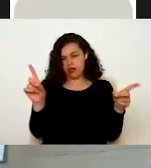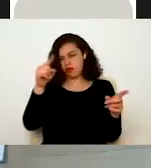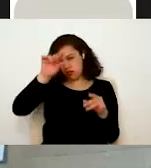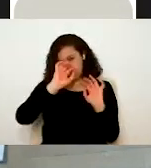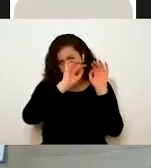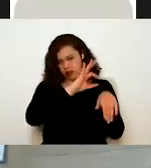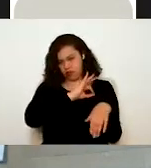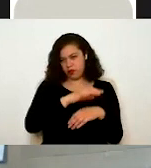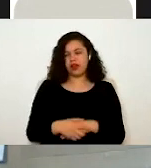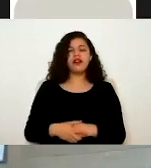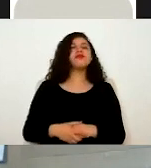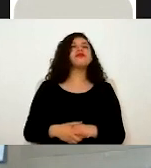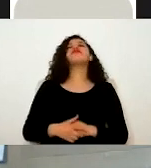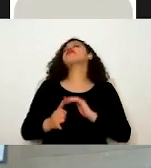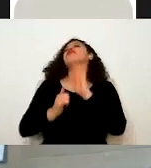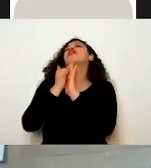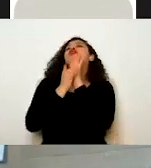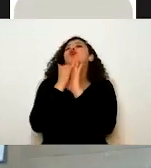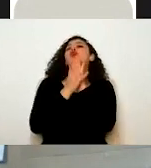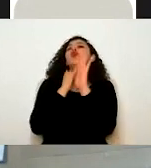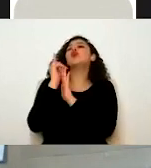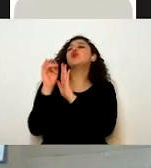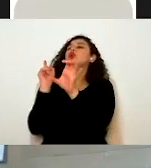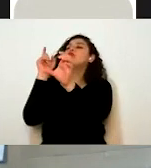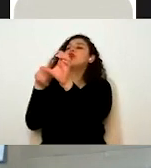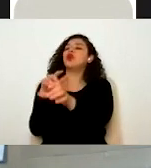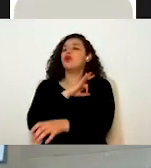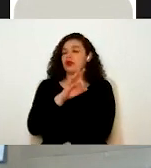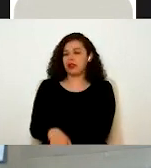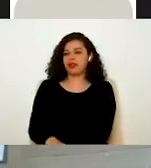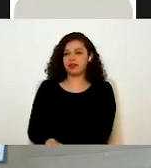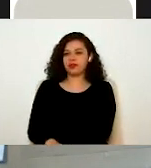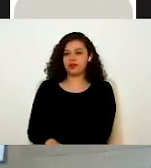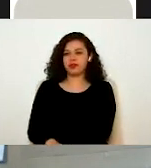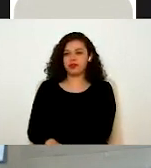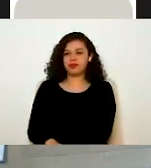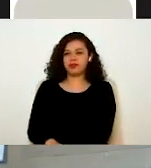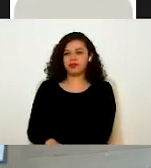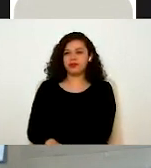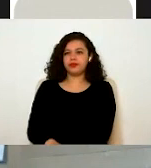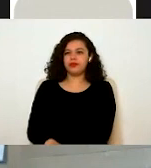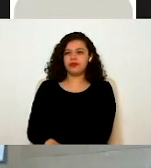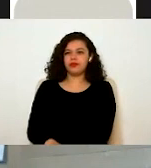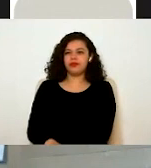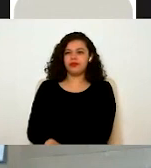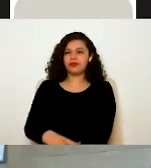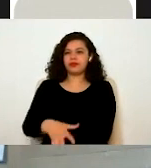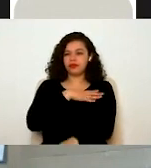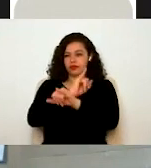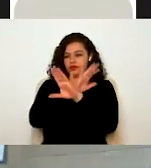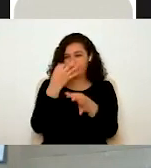A nuestro canal de YouTube, en donde está todo, todo el contenido grabado.